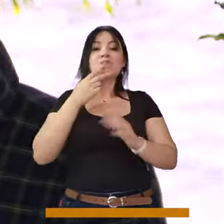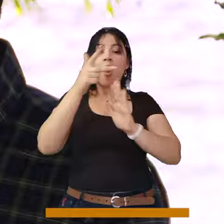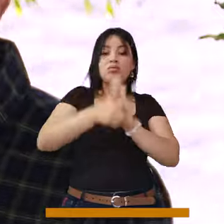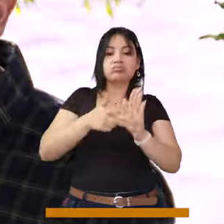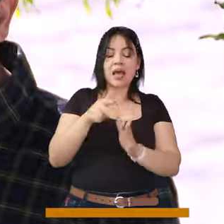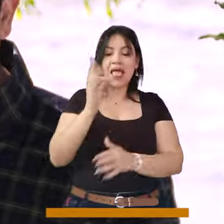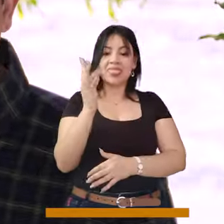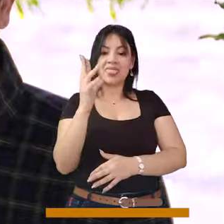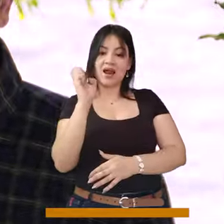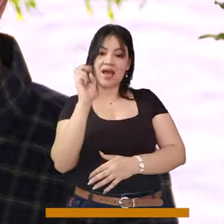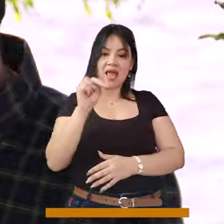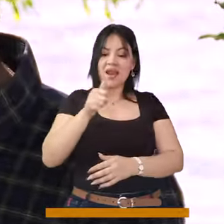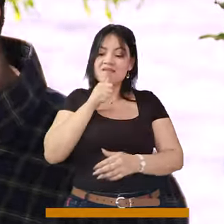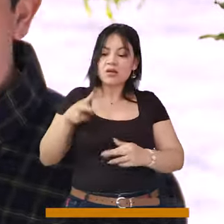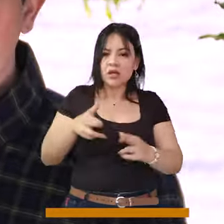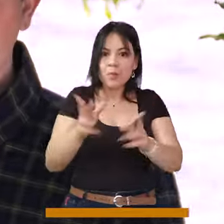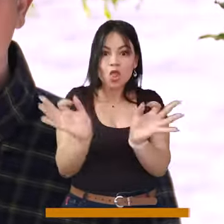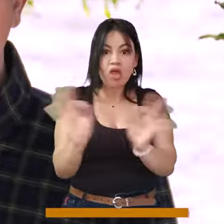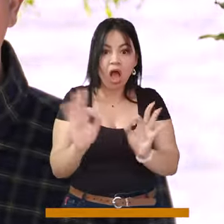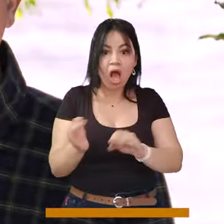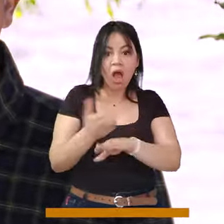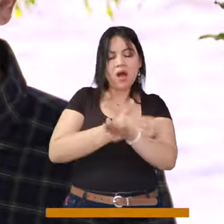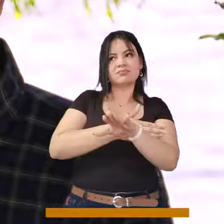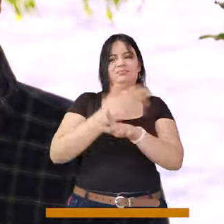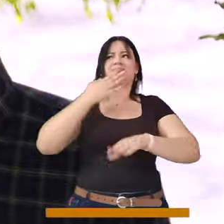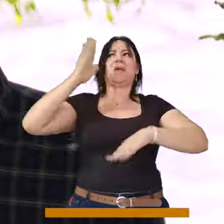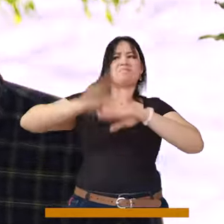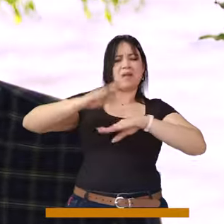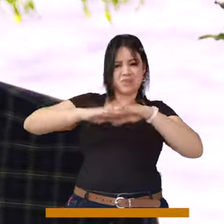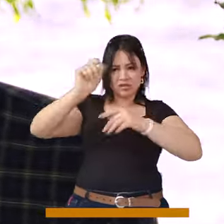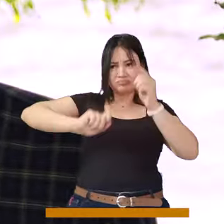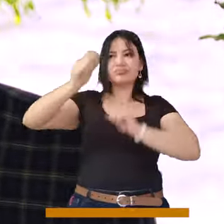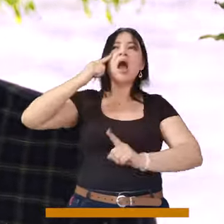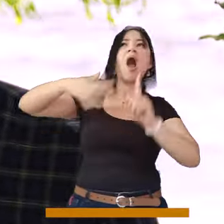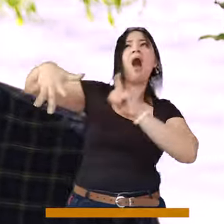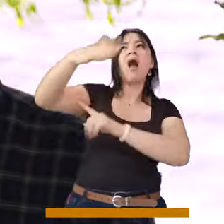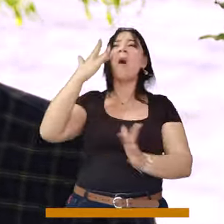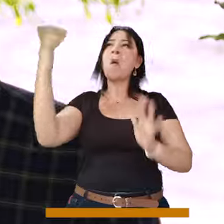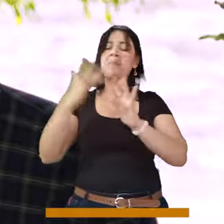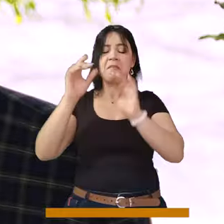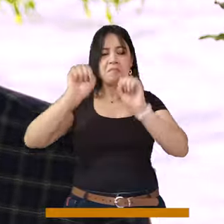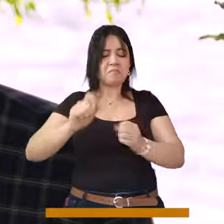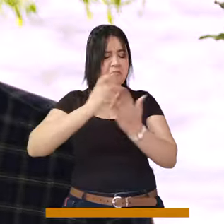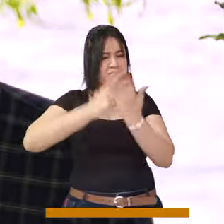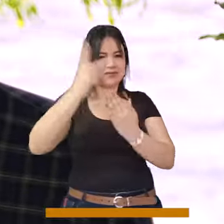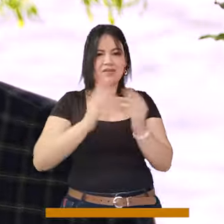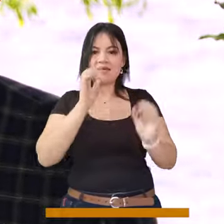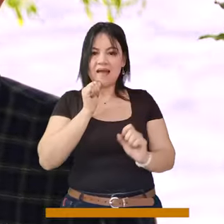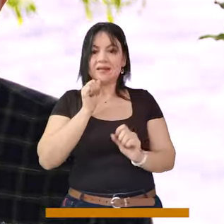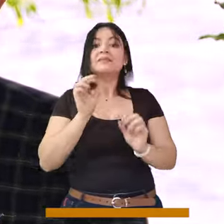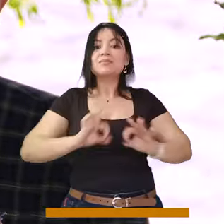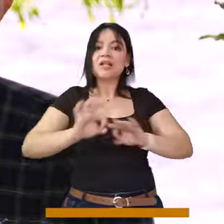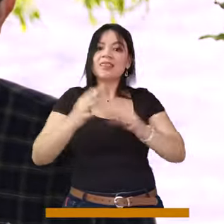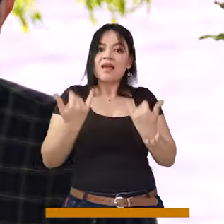región, como el Tren del Río. Pero si no arreglamos el río Medellín, no le van a dar la licencia ambiental para tener este importante proyecto.